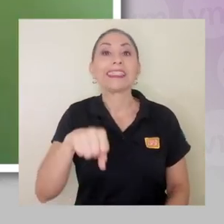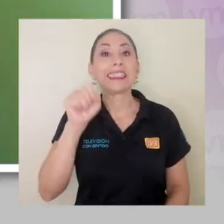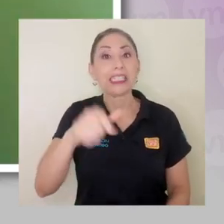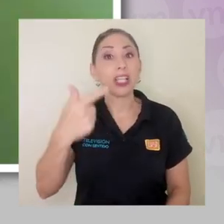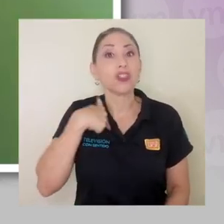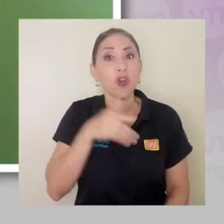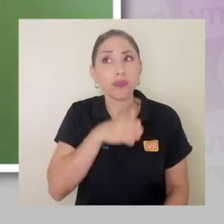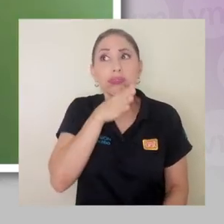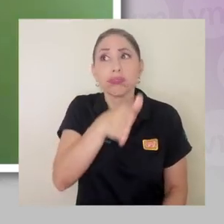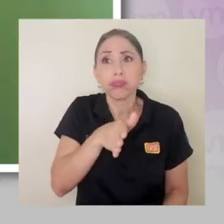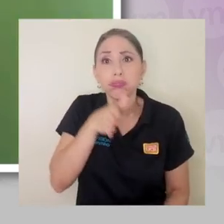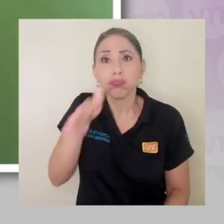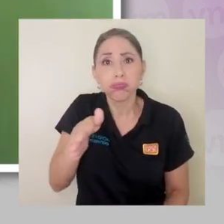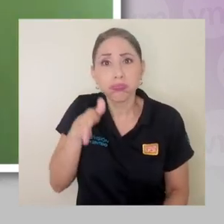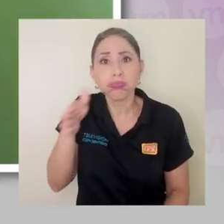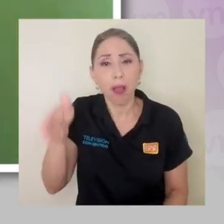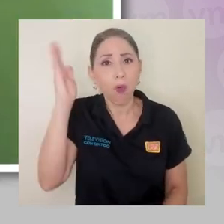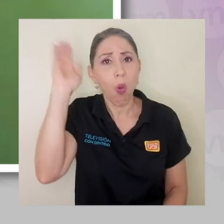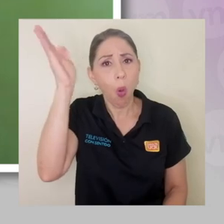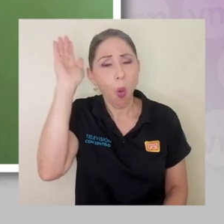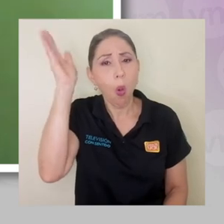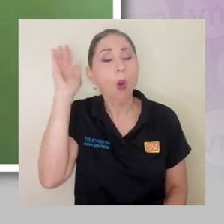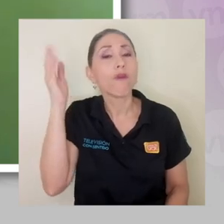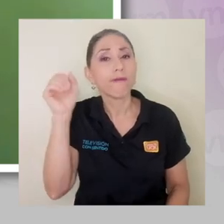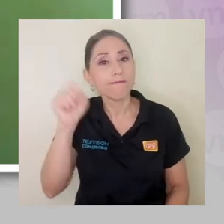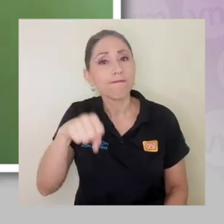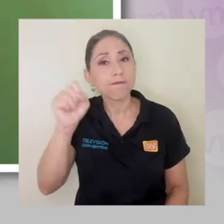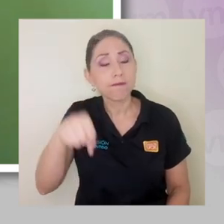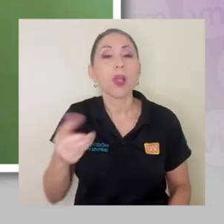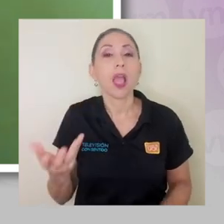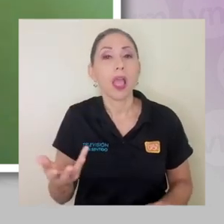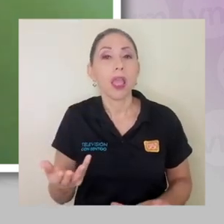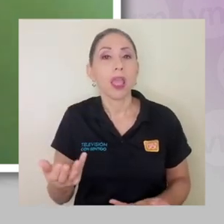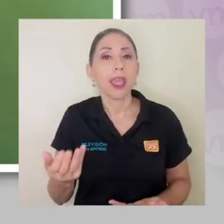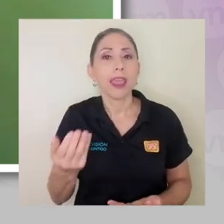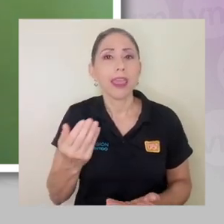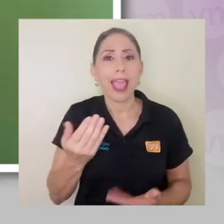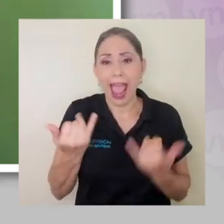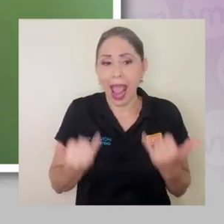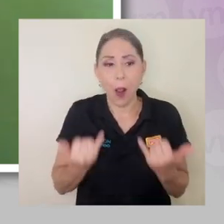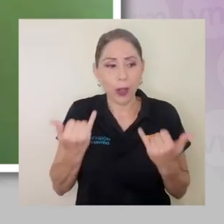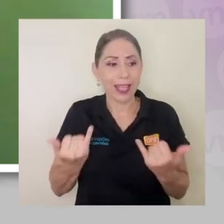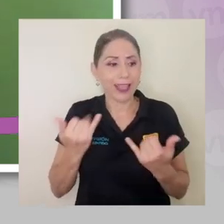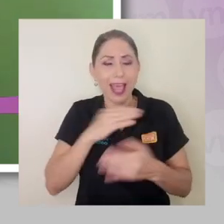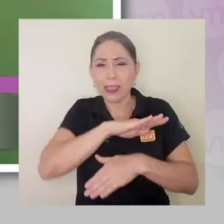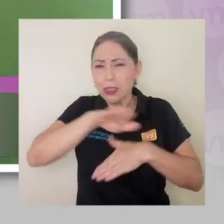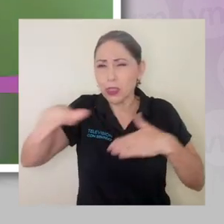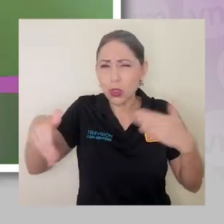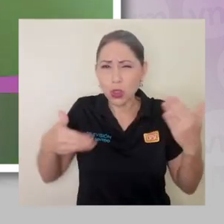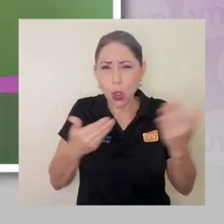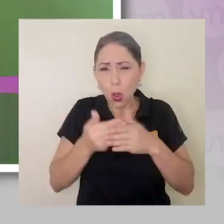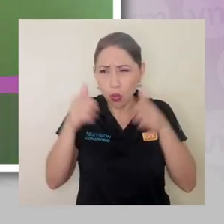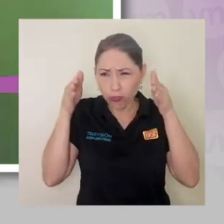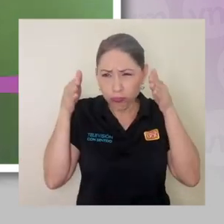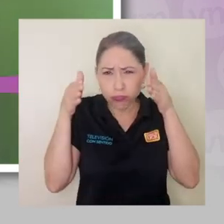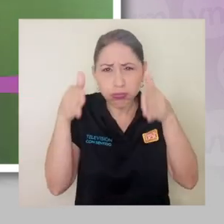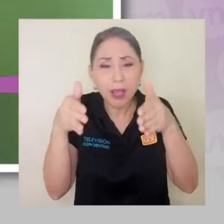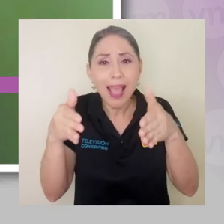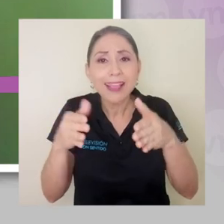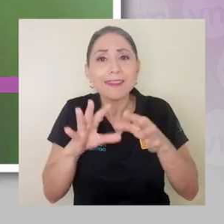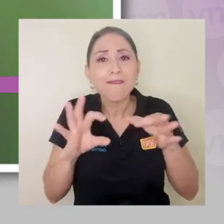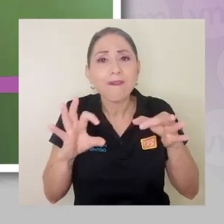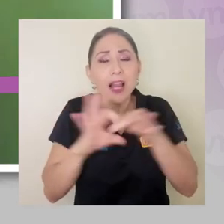no, vieras que yo he estado en muchas conferencias últimamente y toda la tendencia es muy liga a